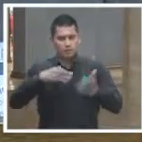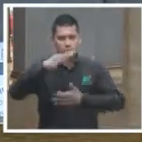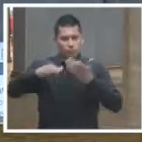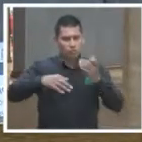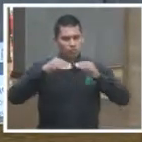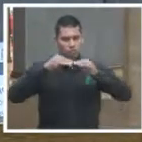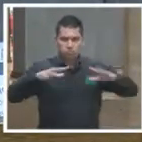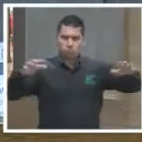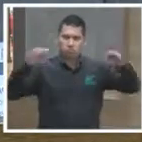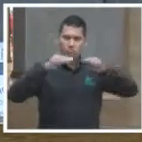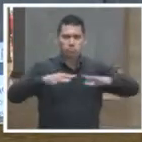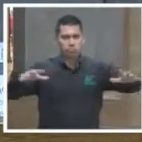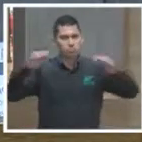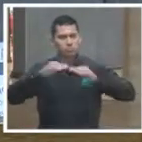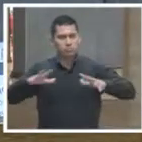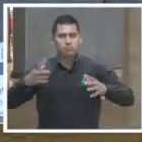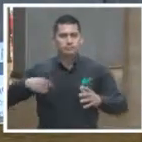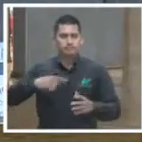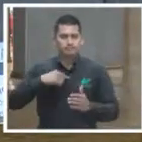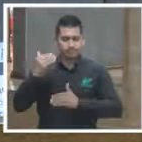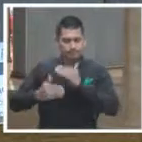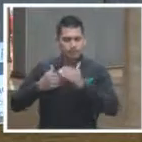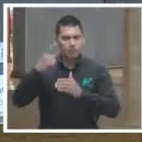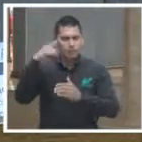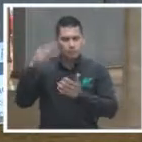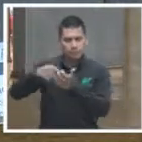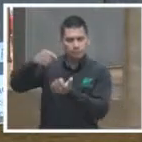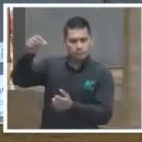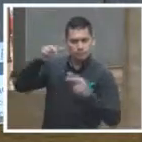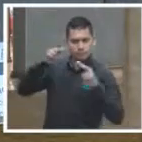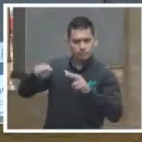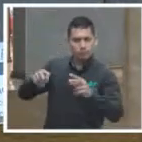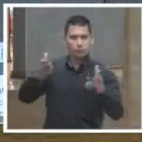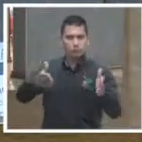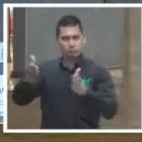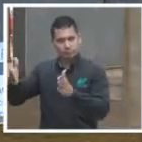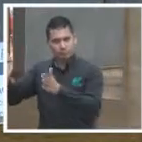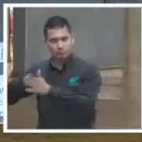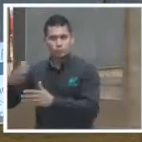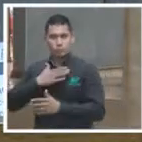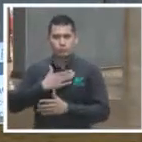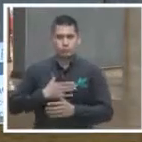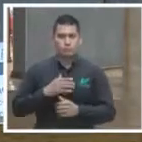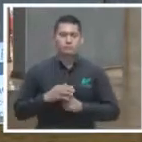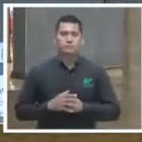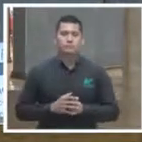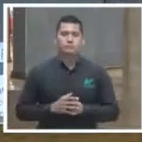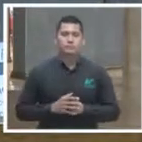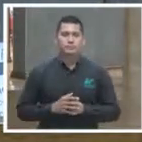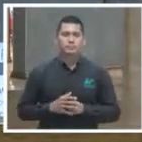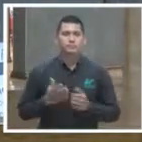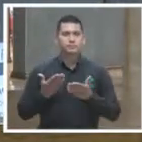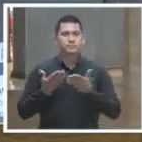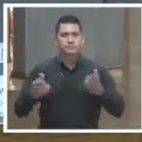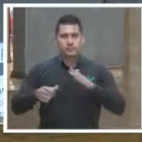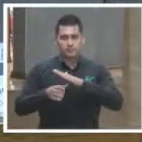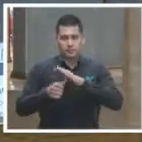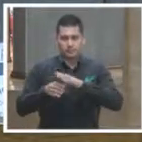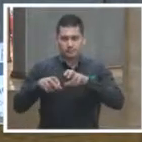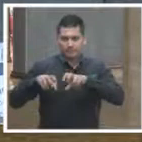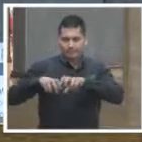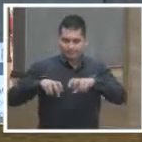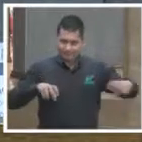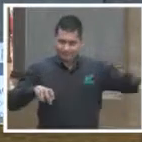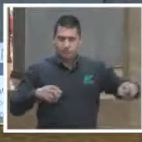abanderado la integración de este tribunal para transparentar los procesos y el acceso de la justicia. Sobre la estructura de esta mesa me permite